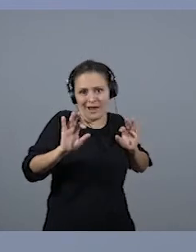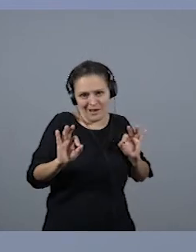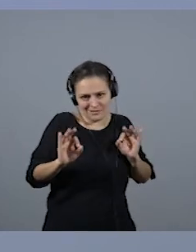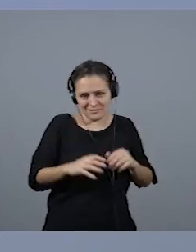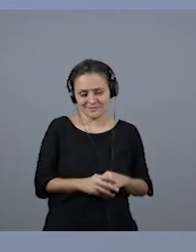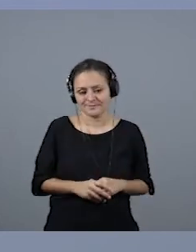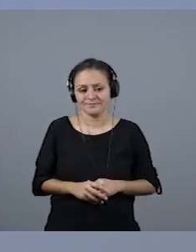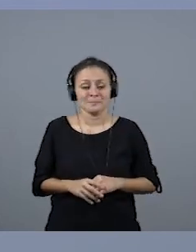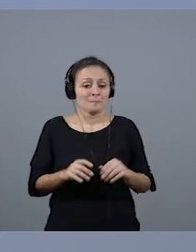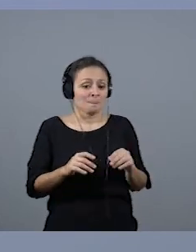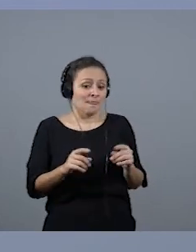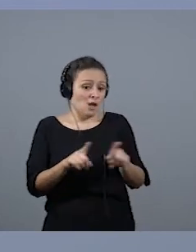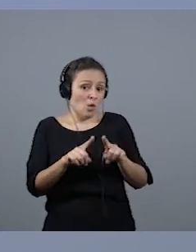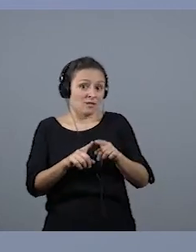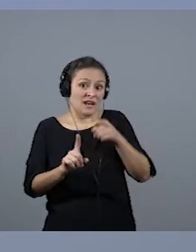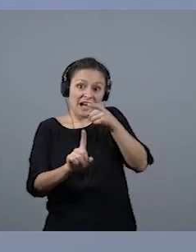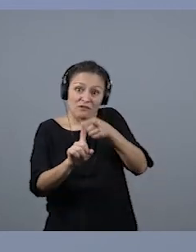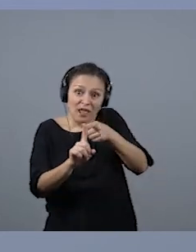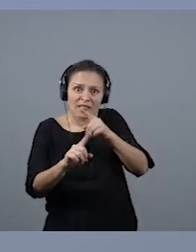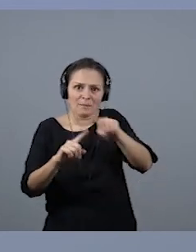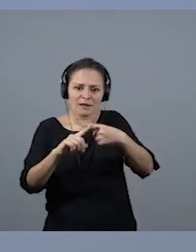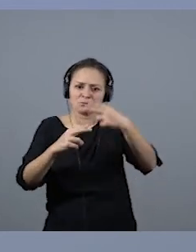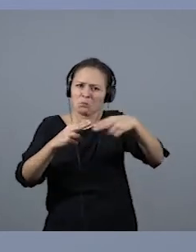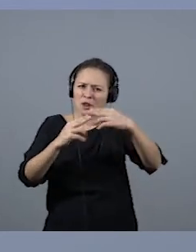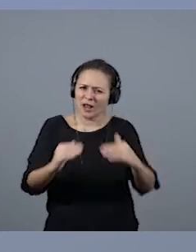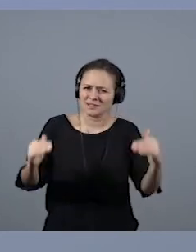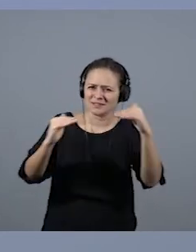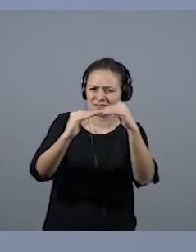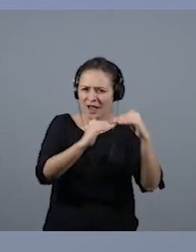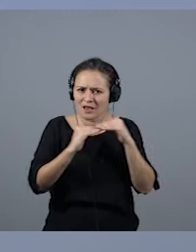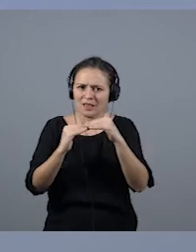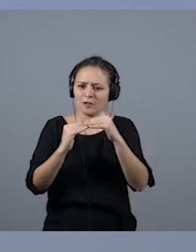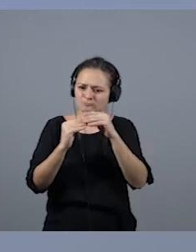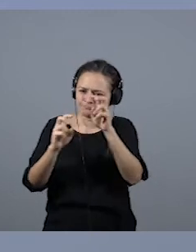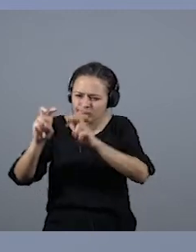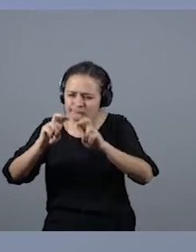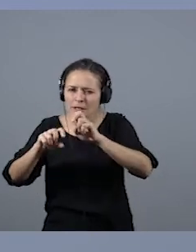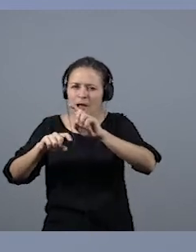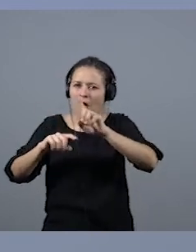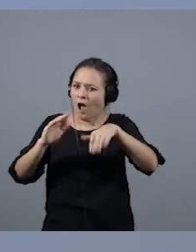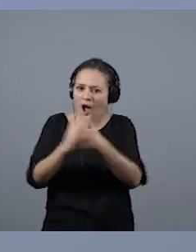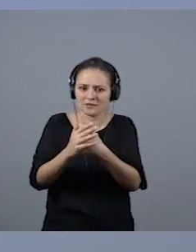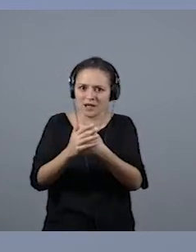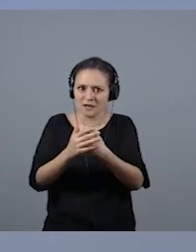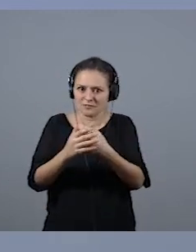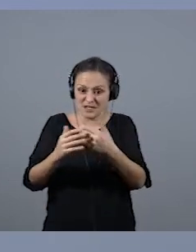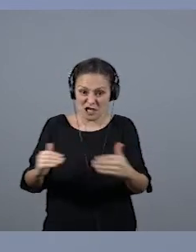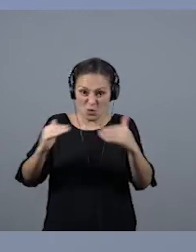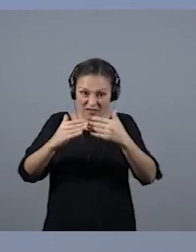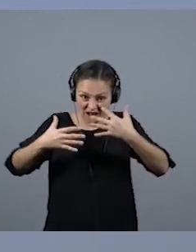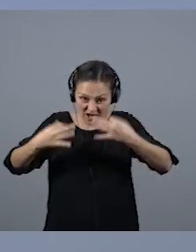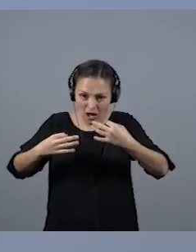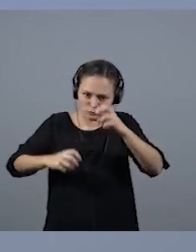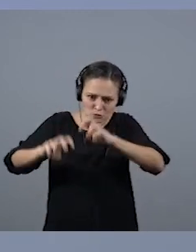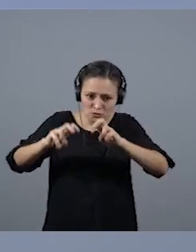hay que buscar políticas de equidad, hay que buscar políticas que promocionen el llegar a esa igualdad real. a partir de ahí, seguir